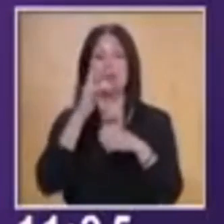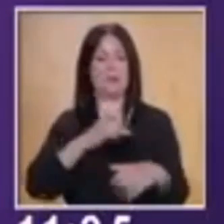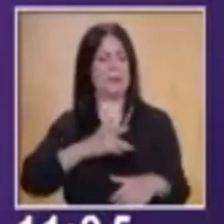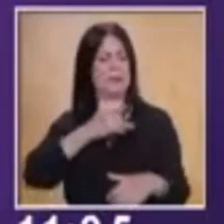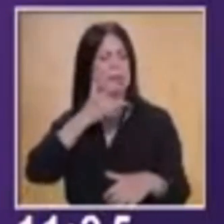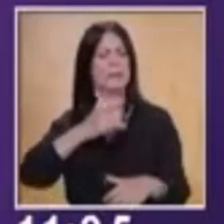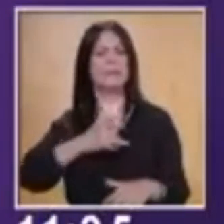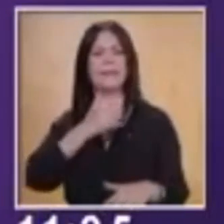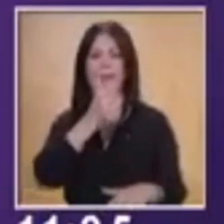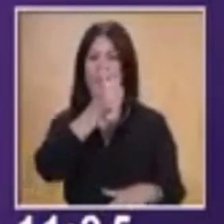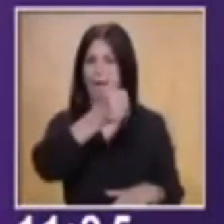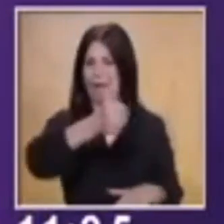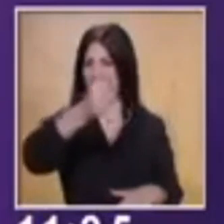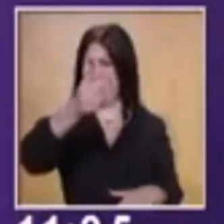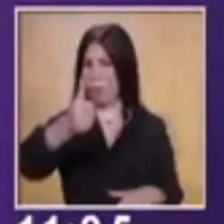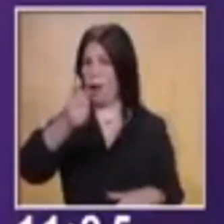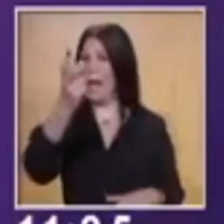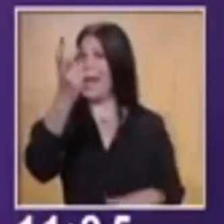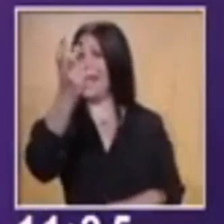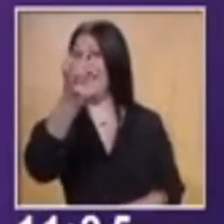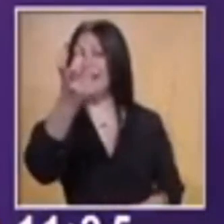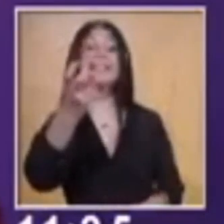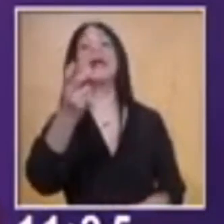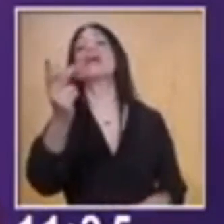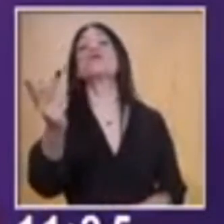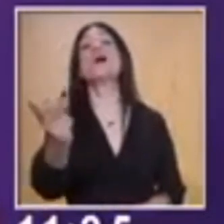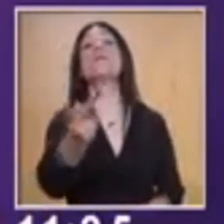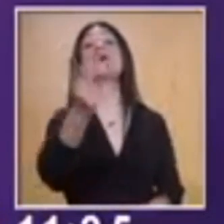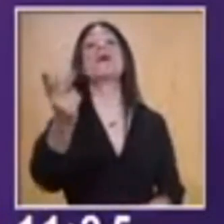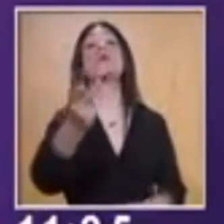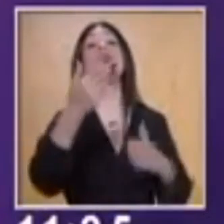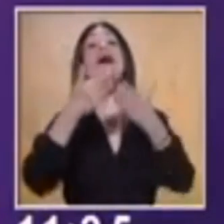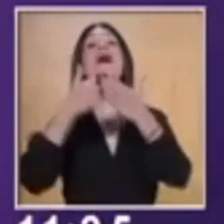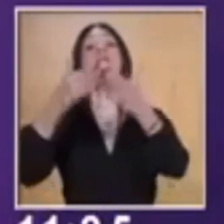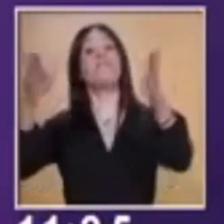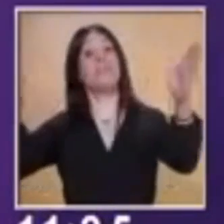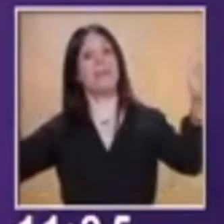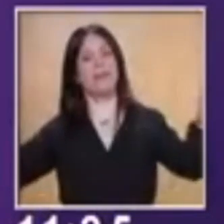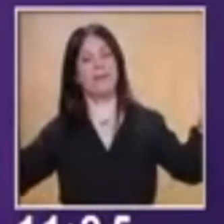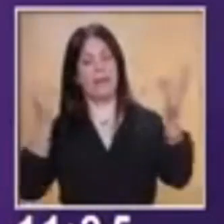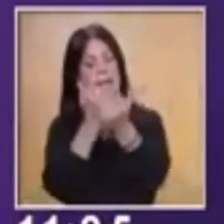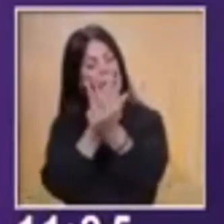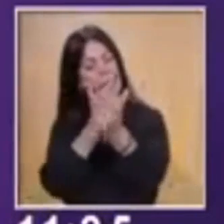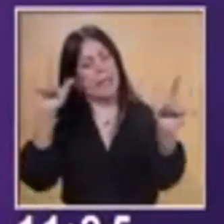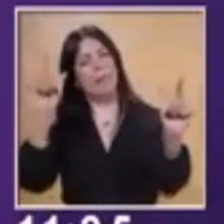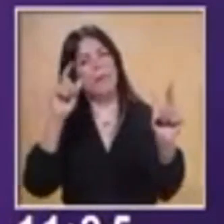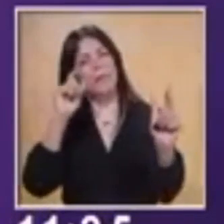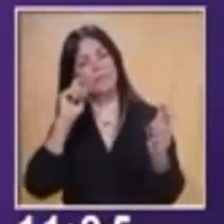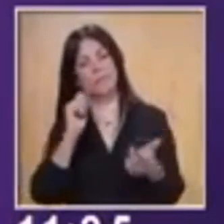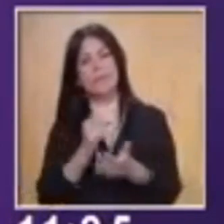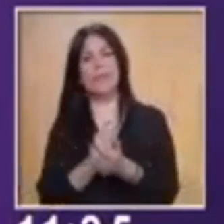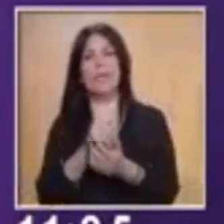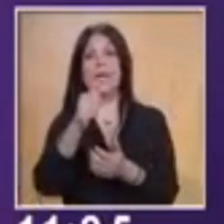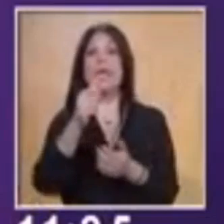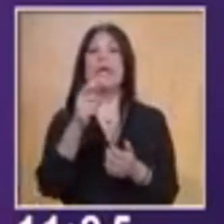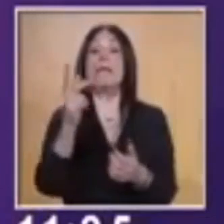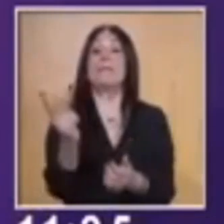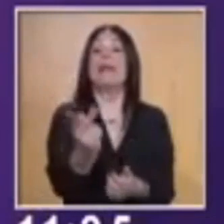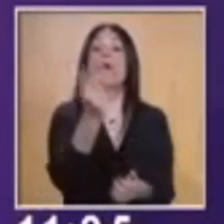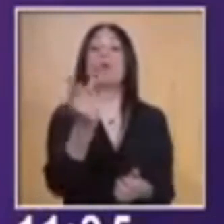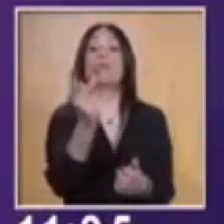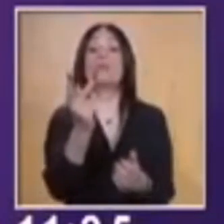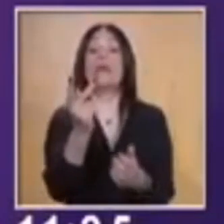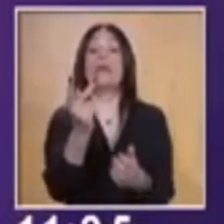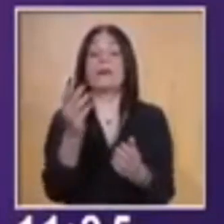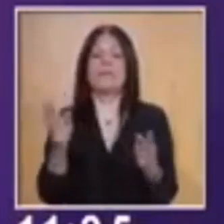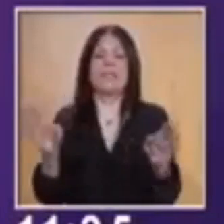una pregunta abierta y una pregunta cerrada, pues es como te explicó el profesor Jaime, que solamente te da opción a contestar sí y